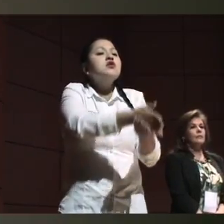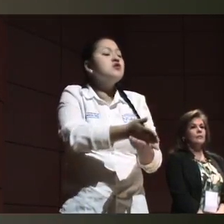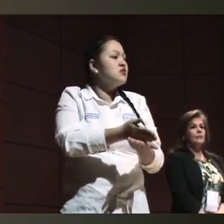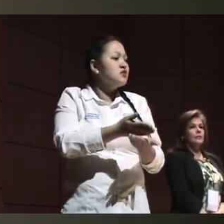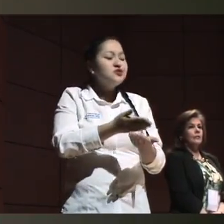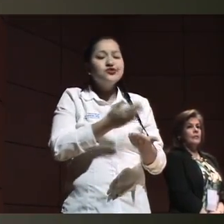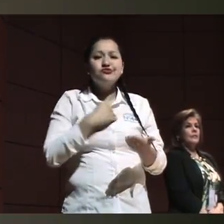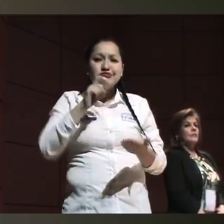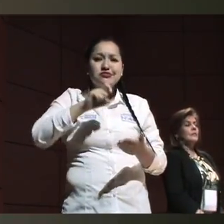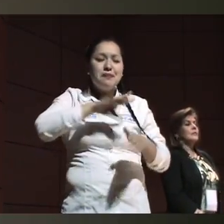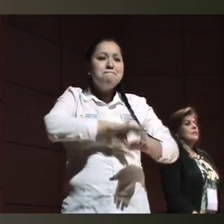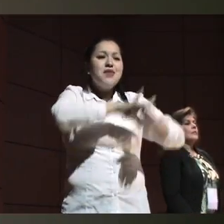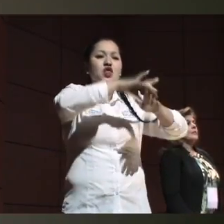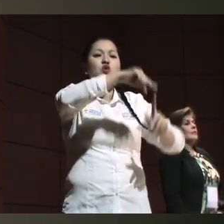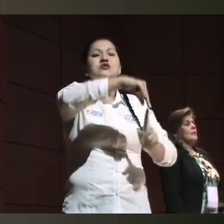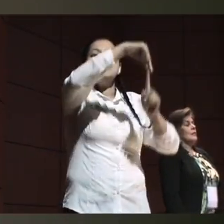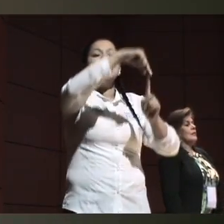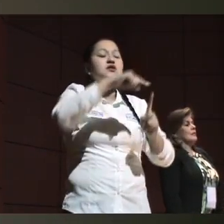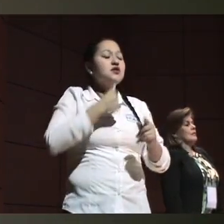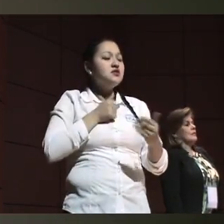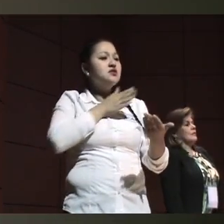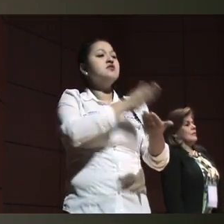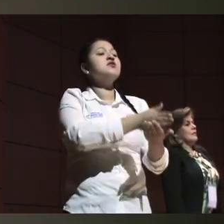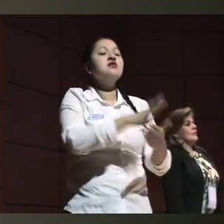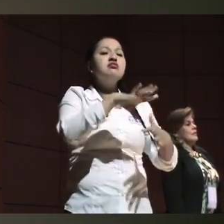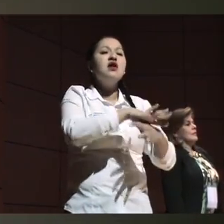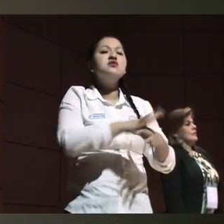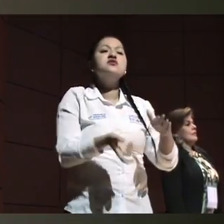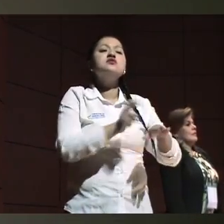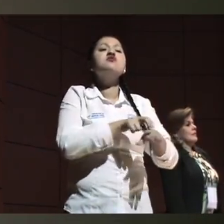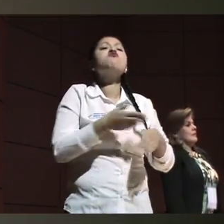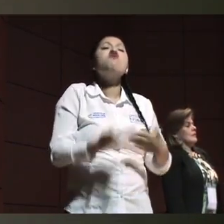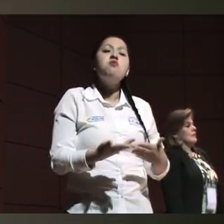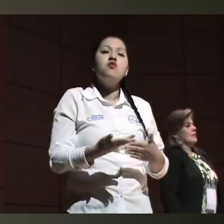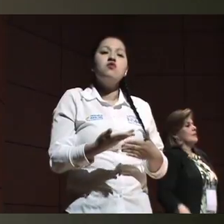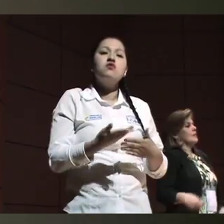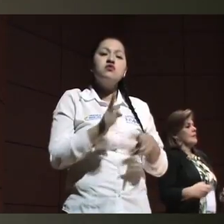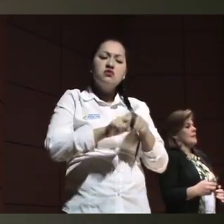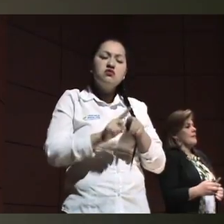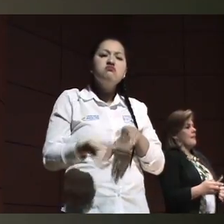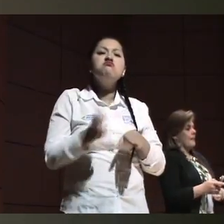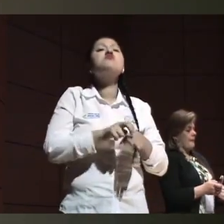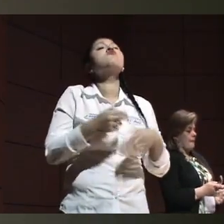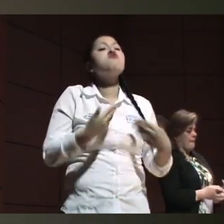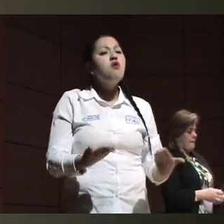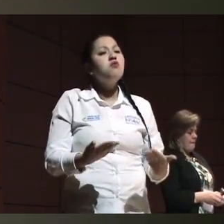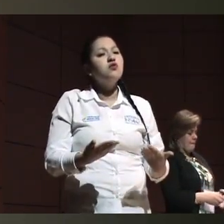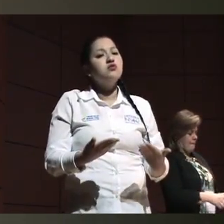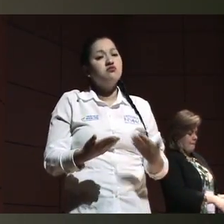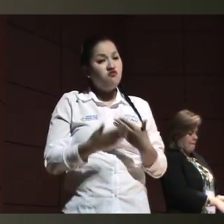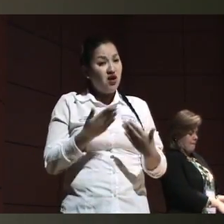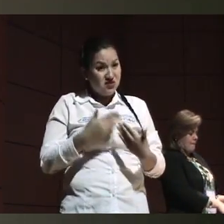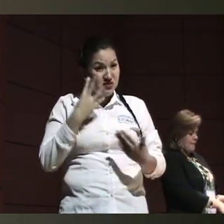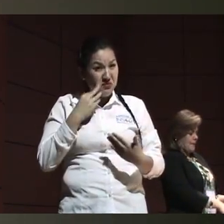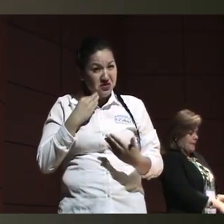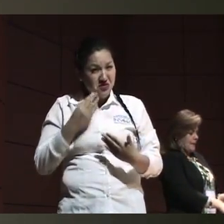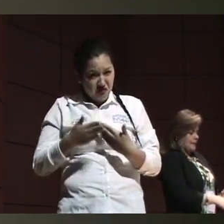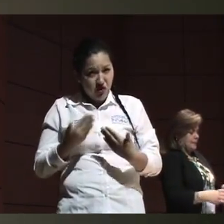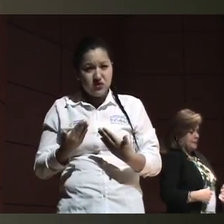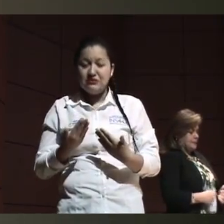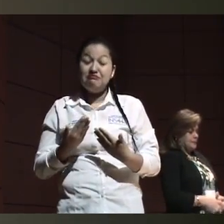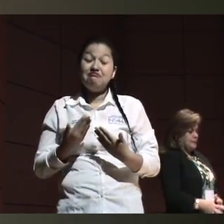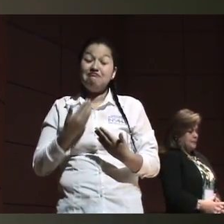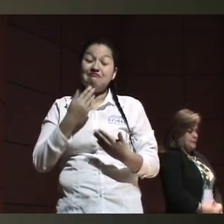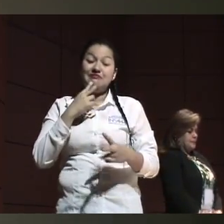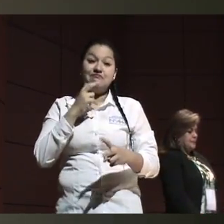montarse en un taxi, cómo acceder a un Transmilenio, no es fácil acceder. Entonces, tampoco se hace fácil la experiencia. Y, por